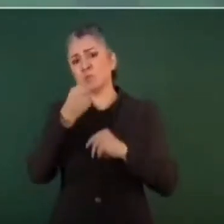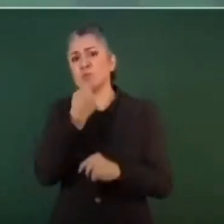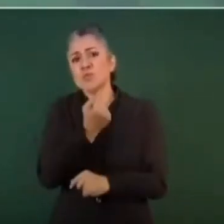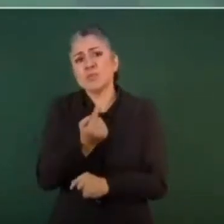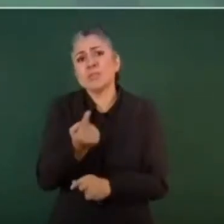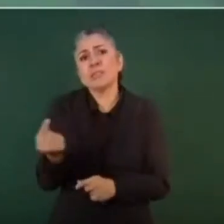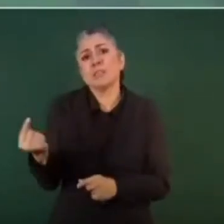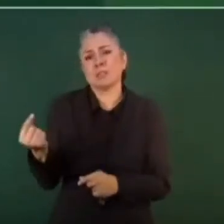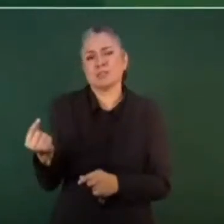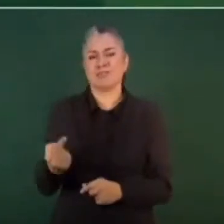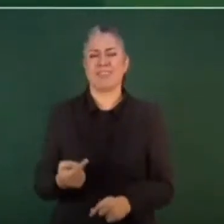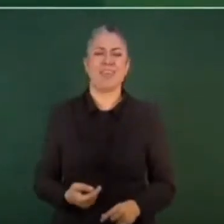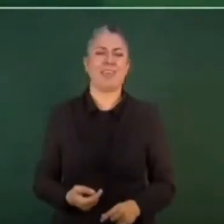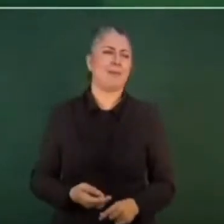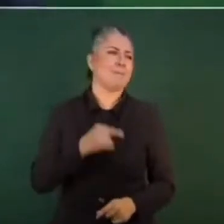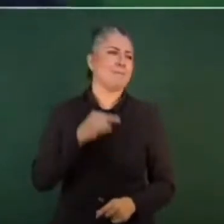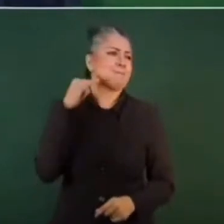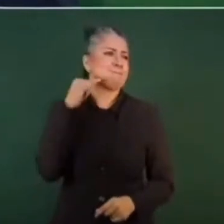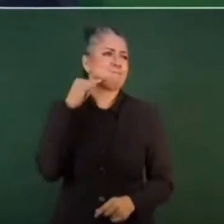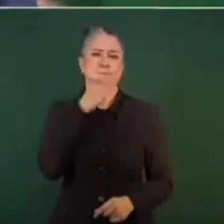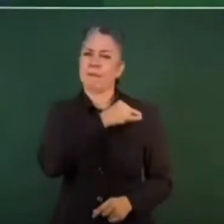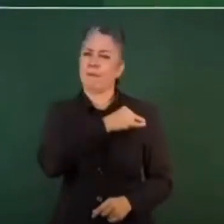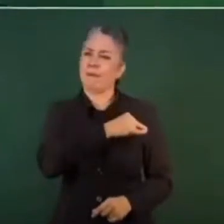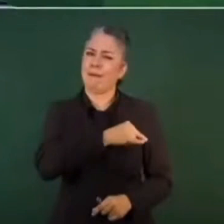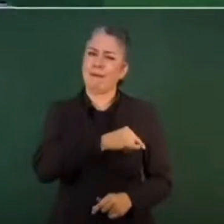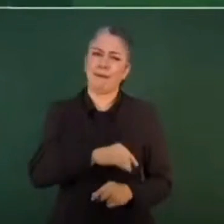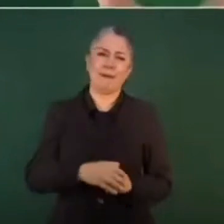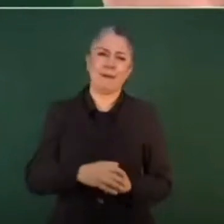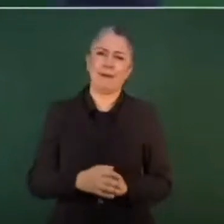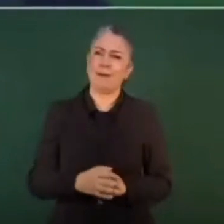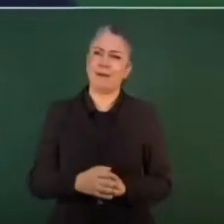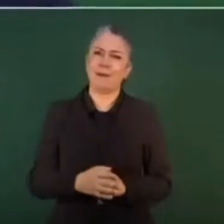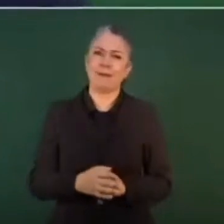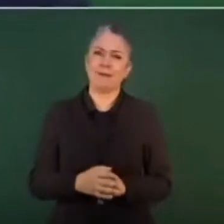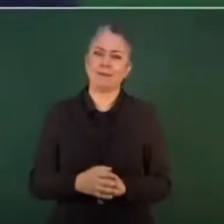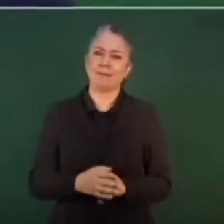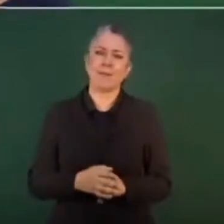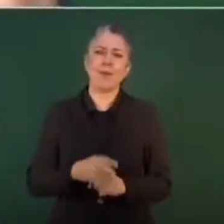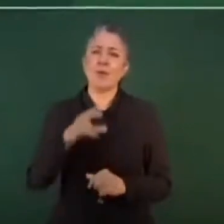hipócritas no lo que